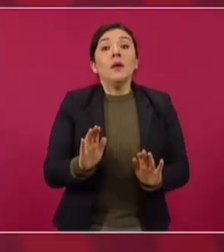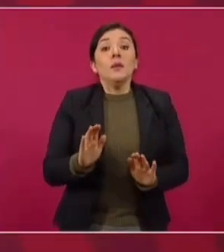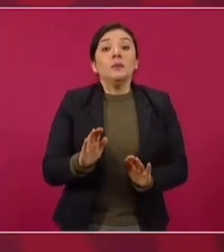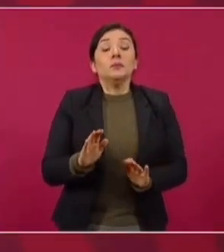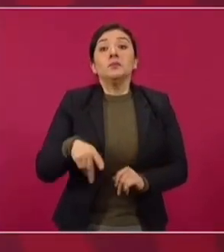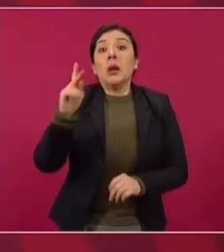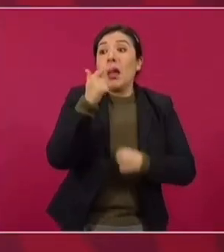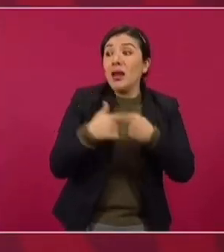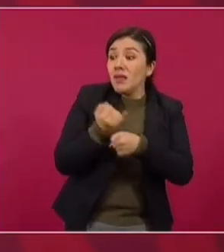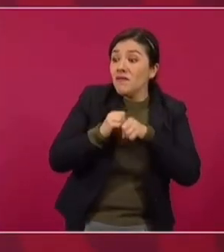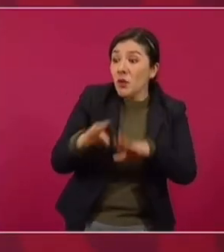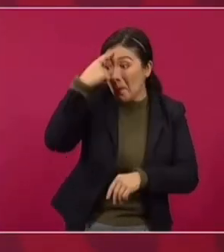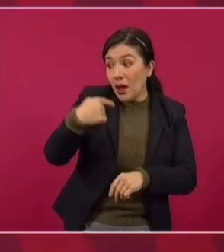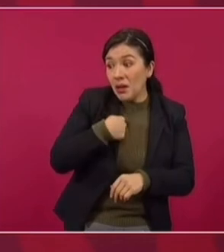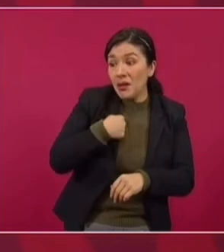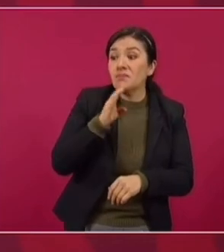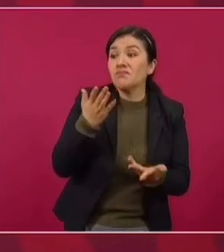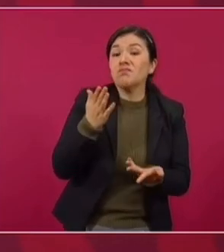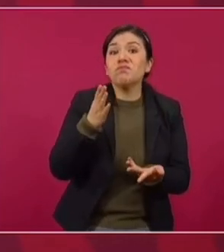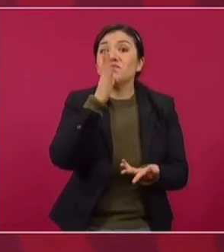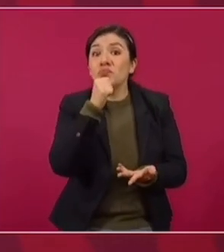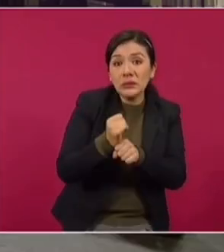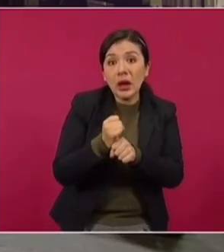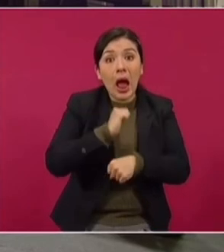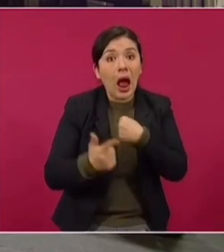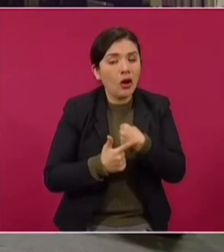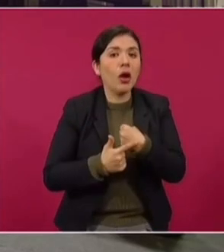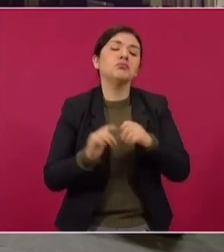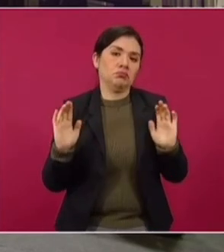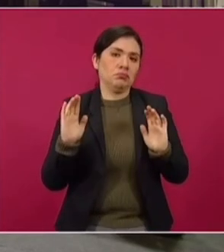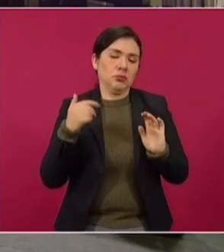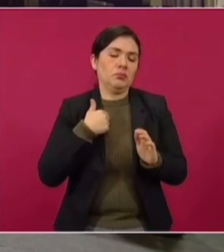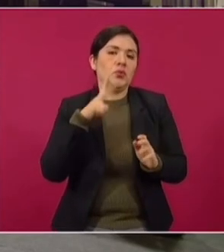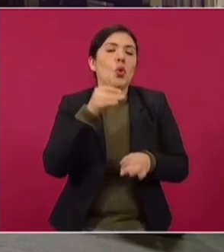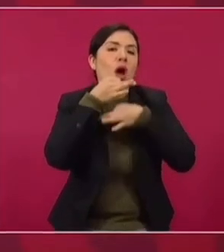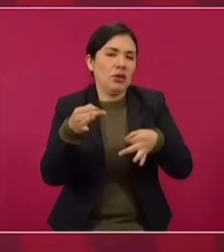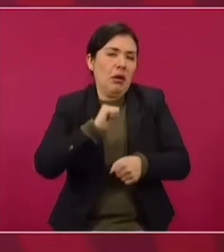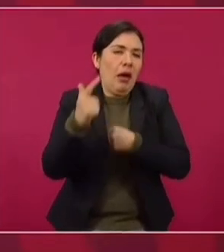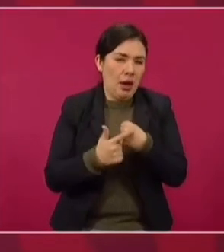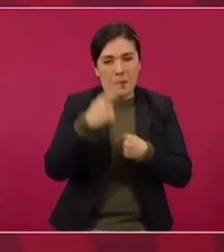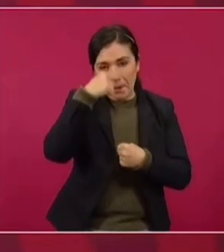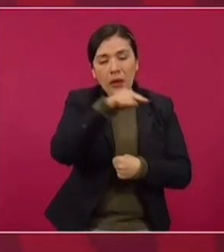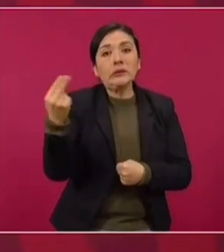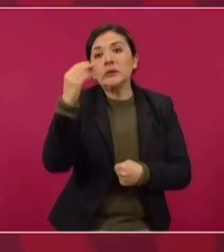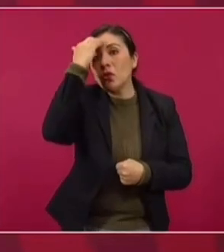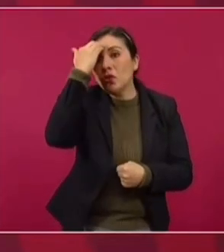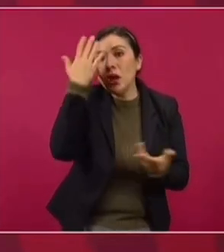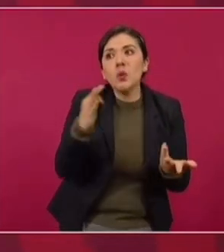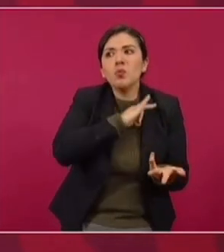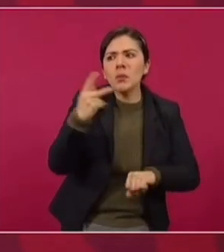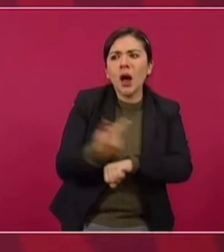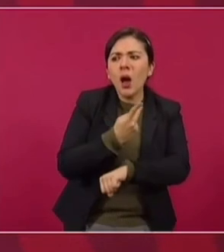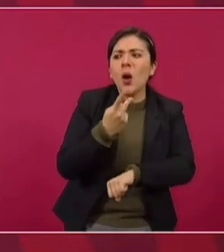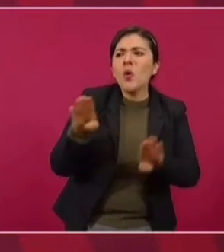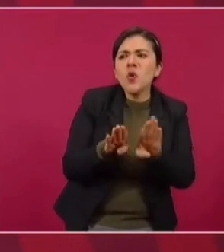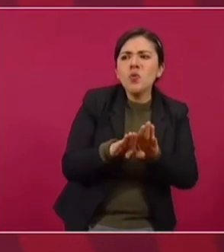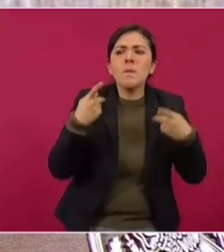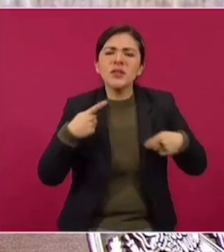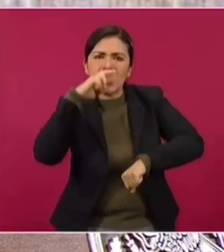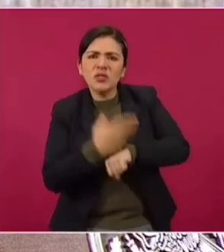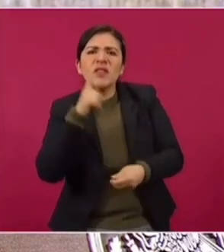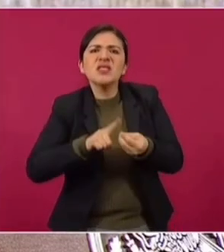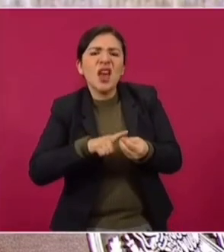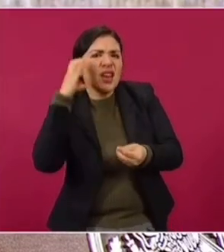no nos afecte en el avance del conocimiento sobre las posibles causas, los móviles, los